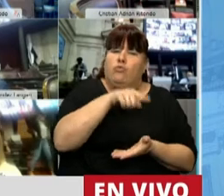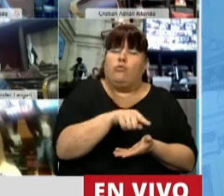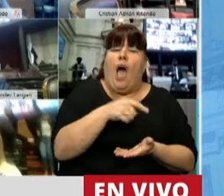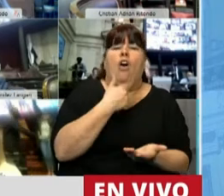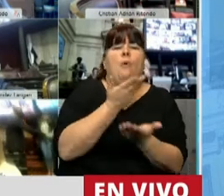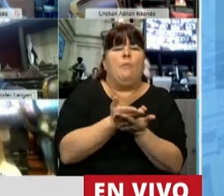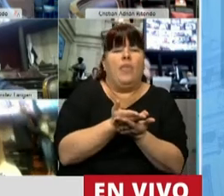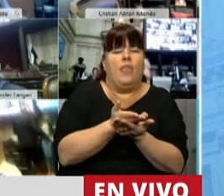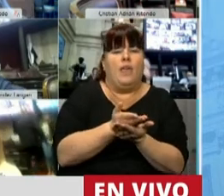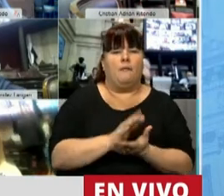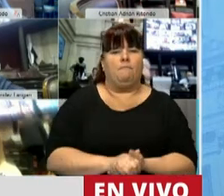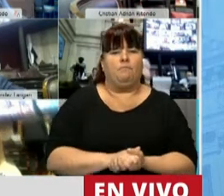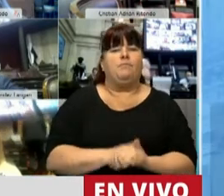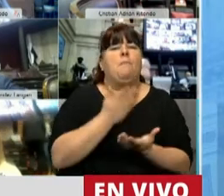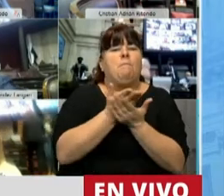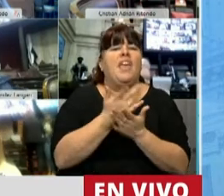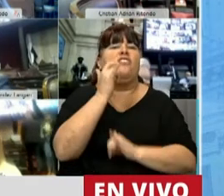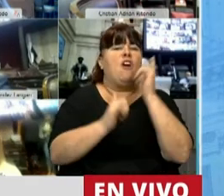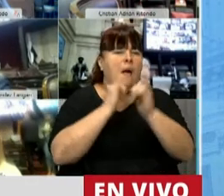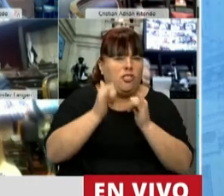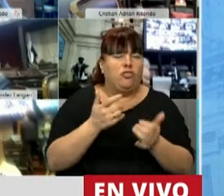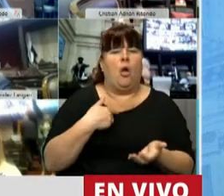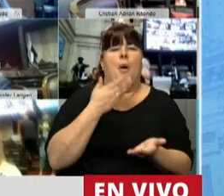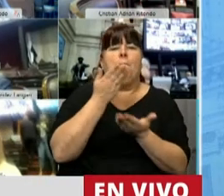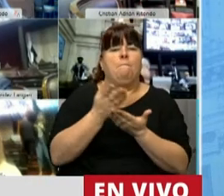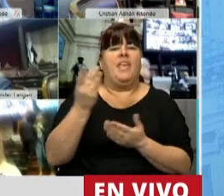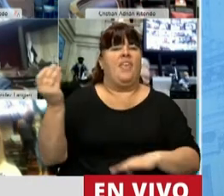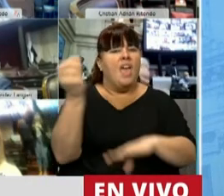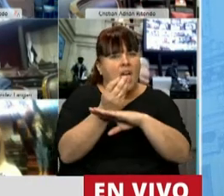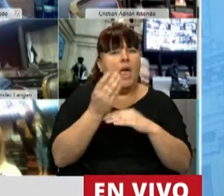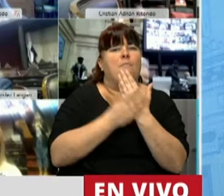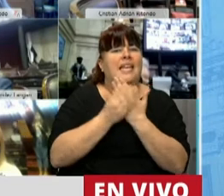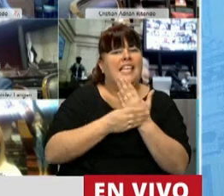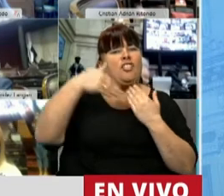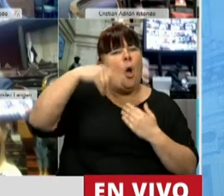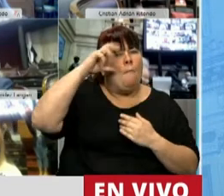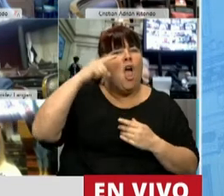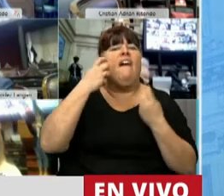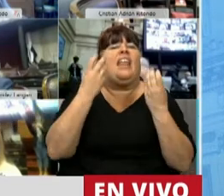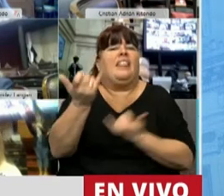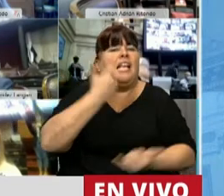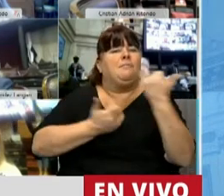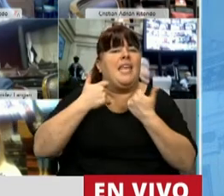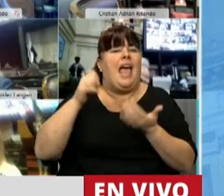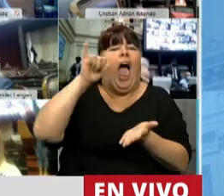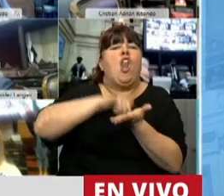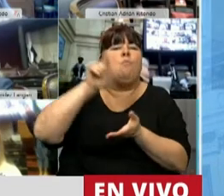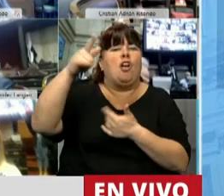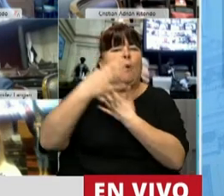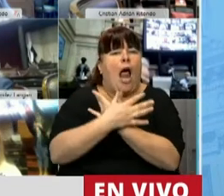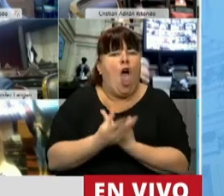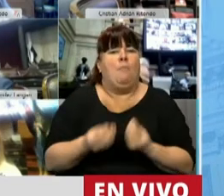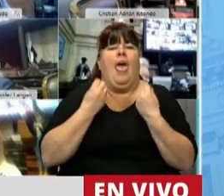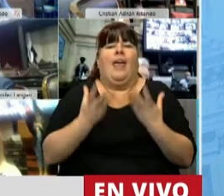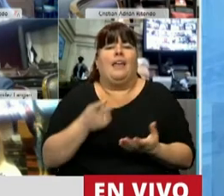habíamos pedido, habíamos hecho pedidos de informes, habíamos pedido la interpelación al ministro Meoni, ¿qué iba a pasar con el aeropuerto del Palomar? ¿Qué iba a